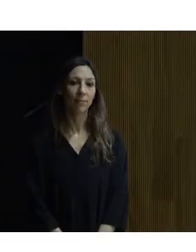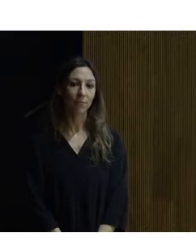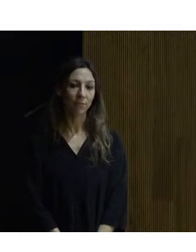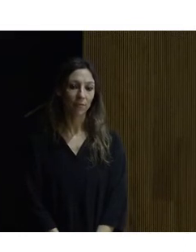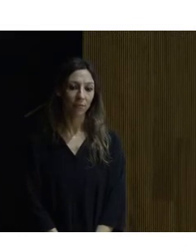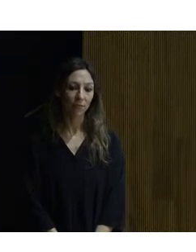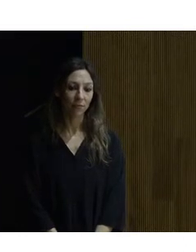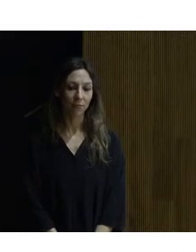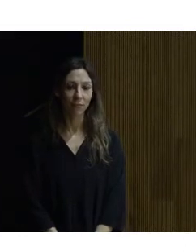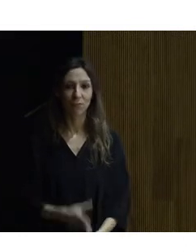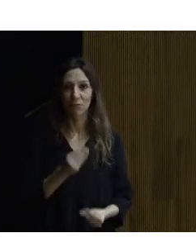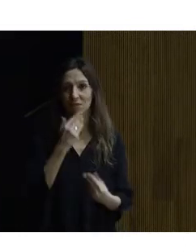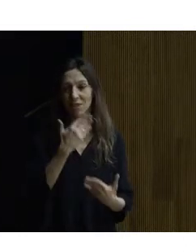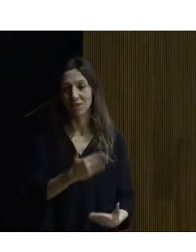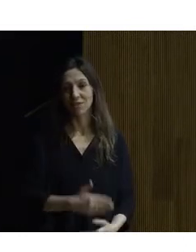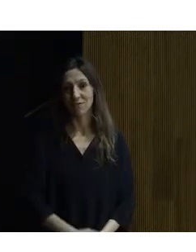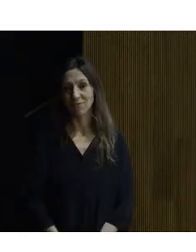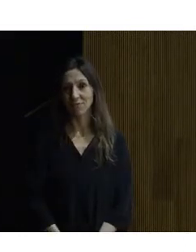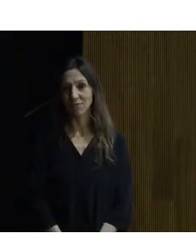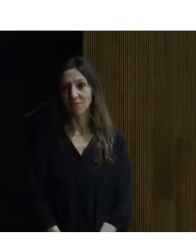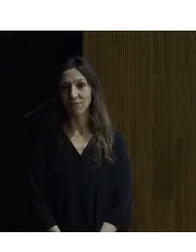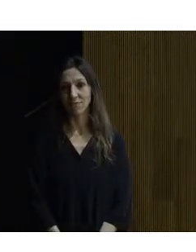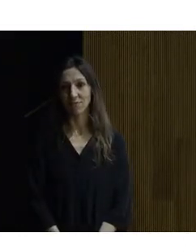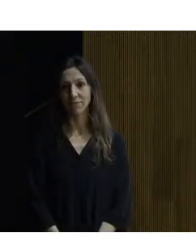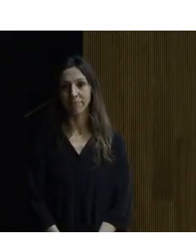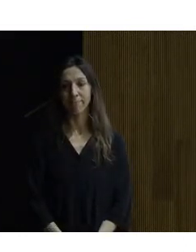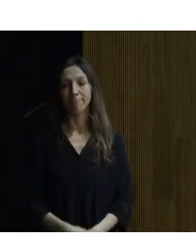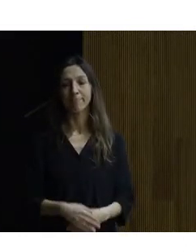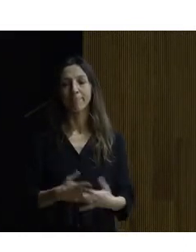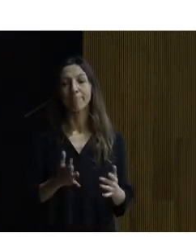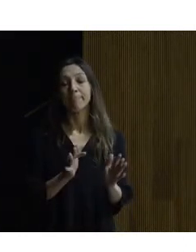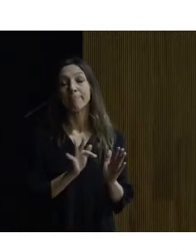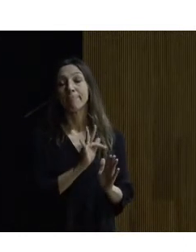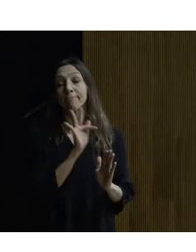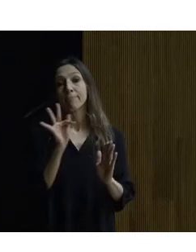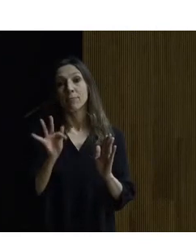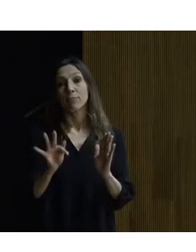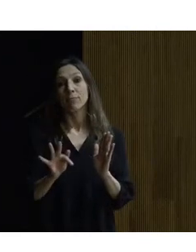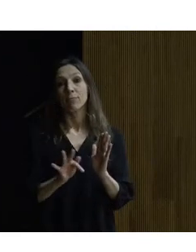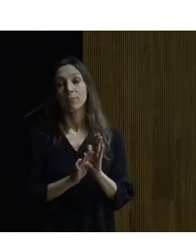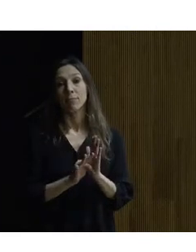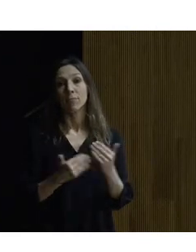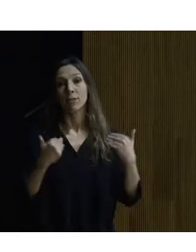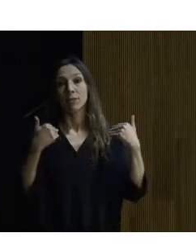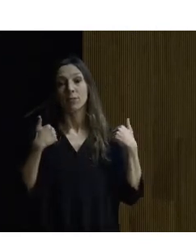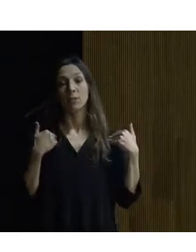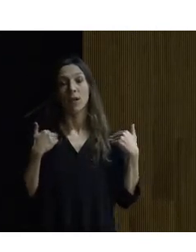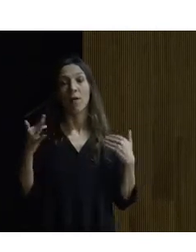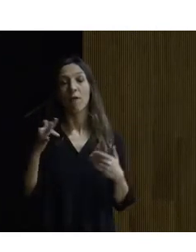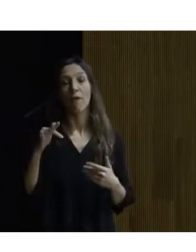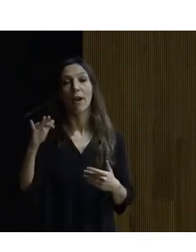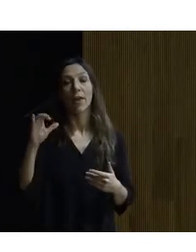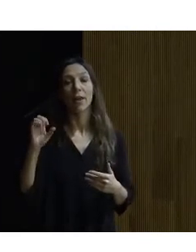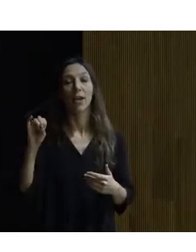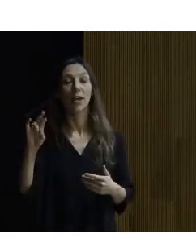Muchas gracias Bueno, la siguiente intervención corre a cargo de Federico Rueda